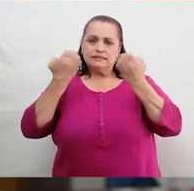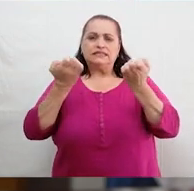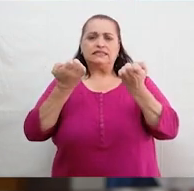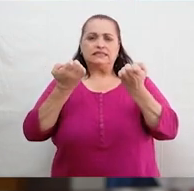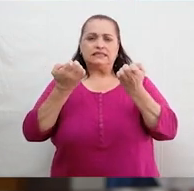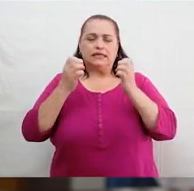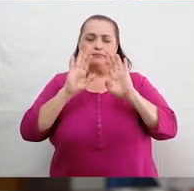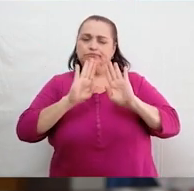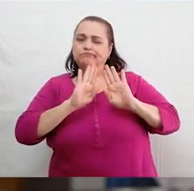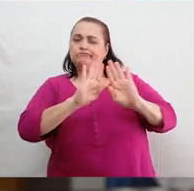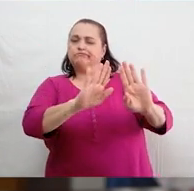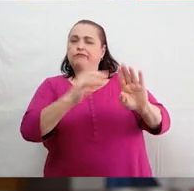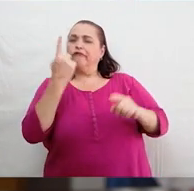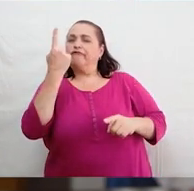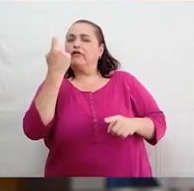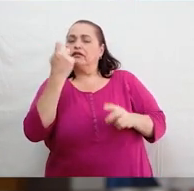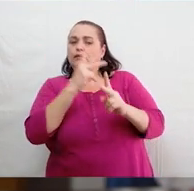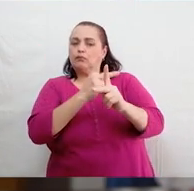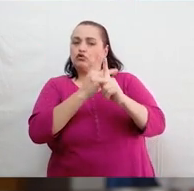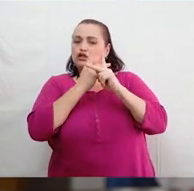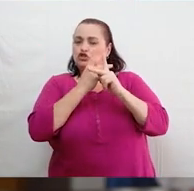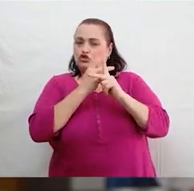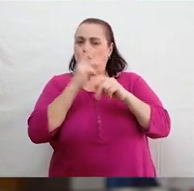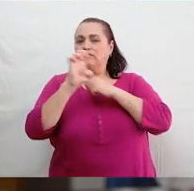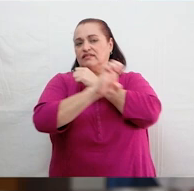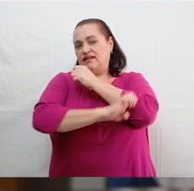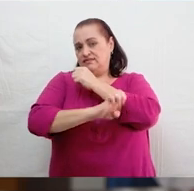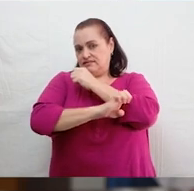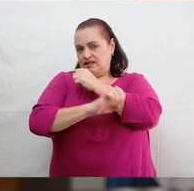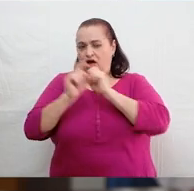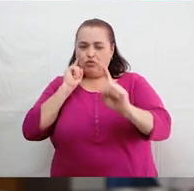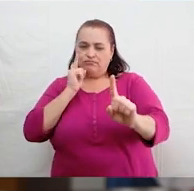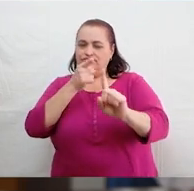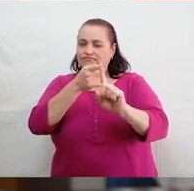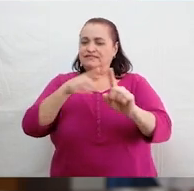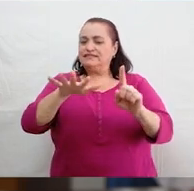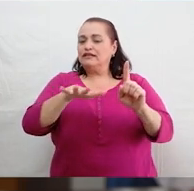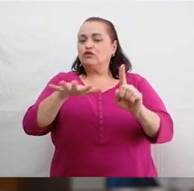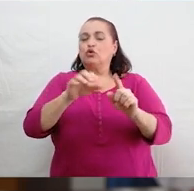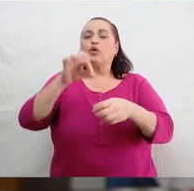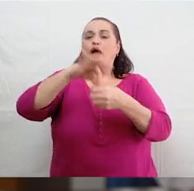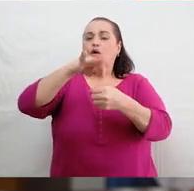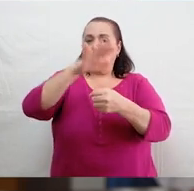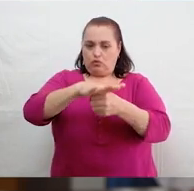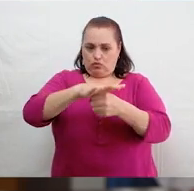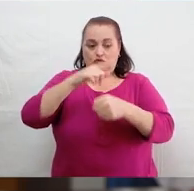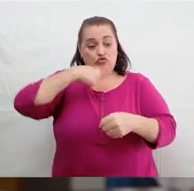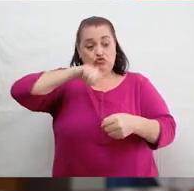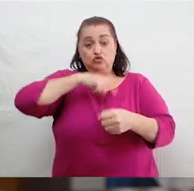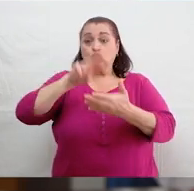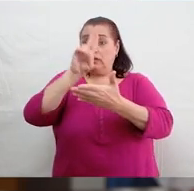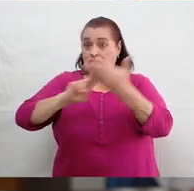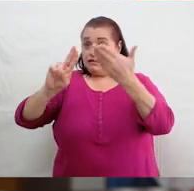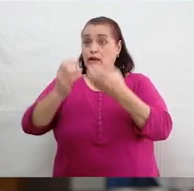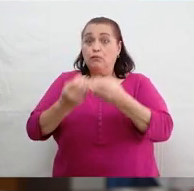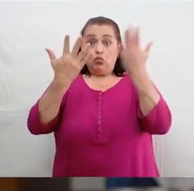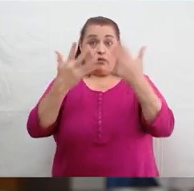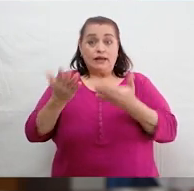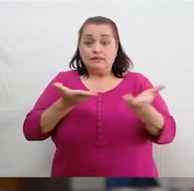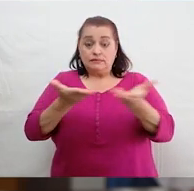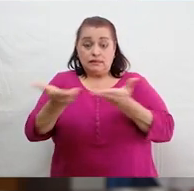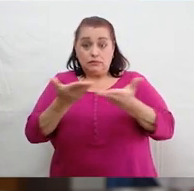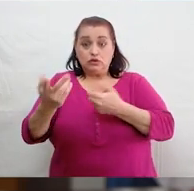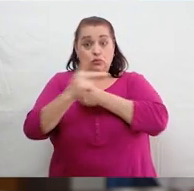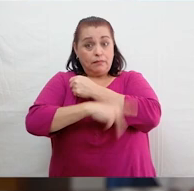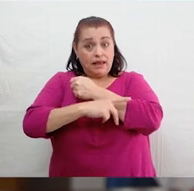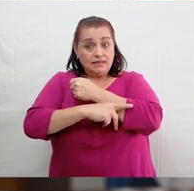desprotección estatal al sector agropecuario y como universidad pública al servicio del país, no